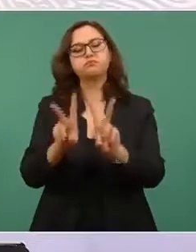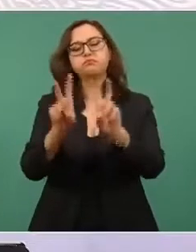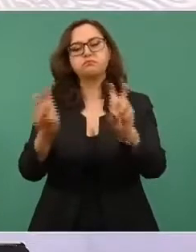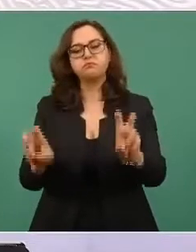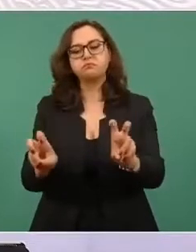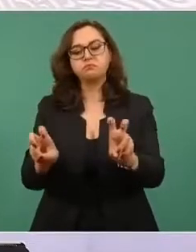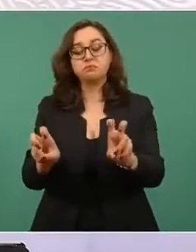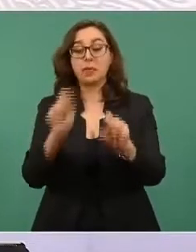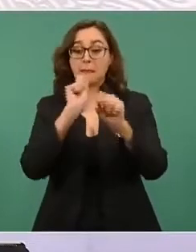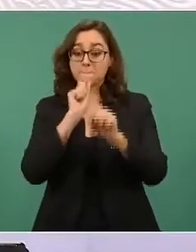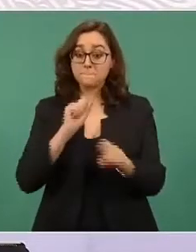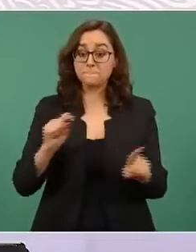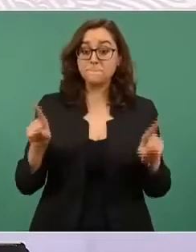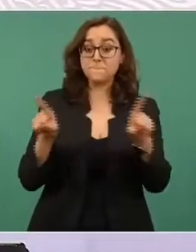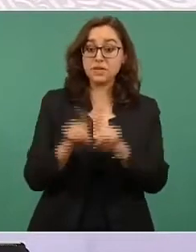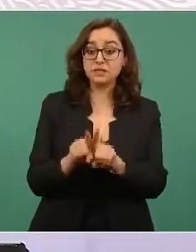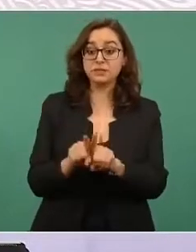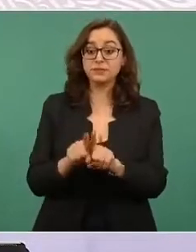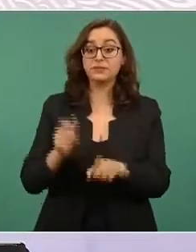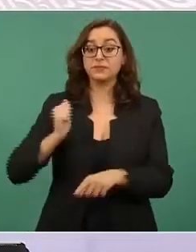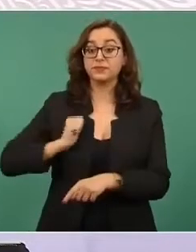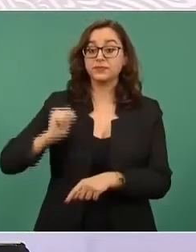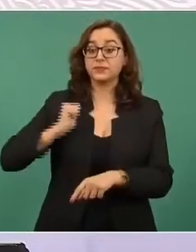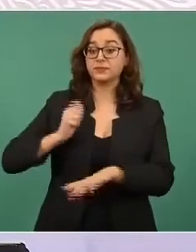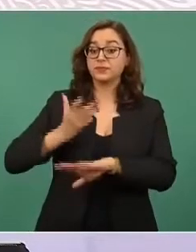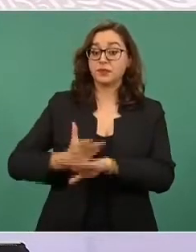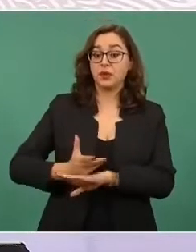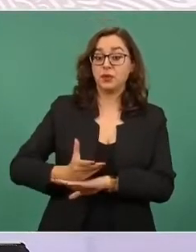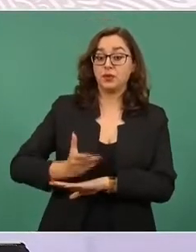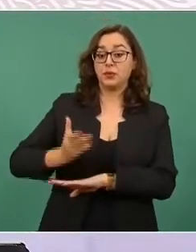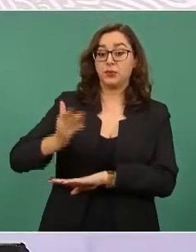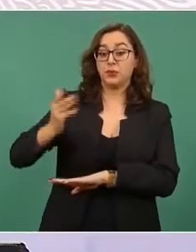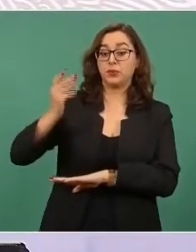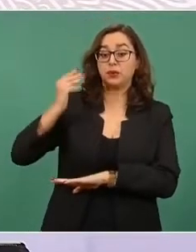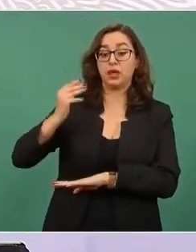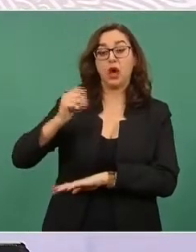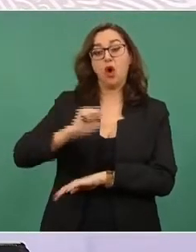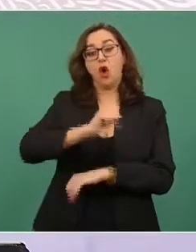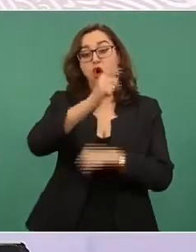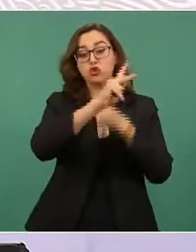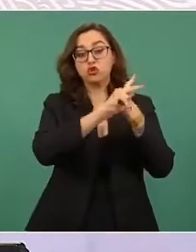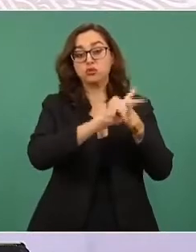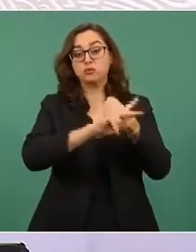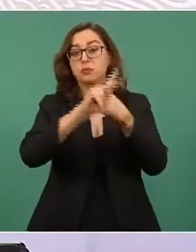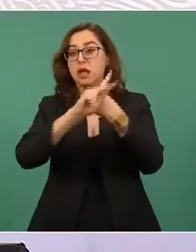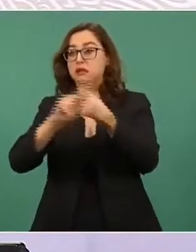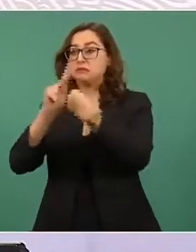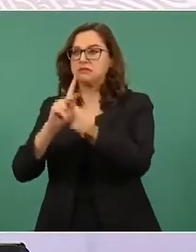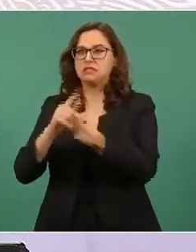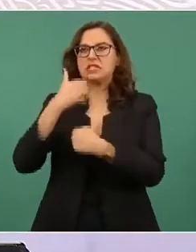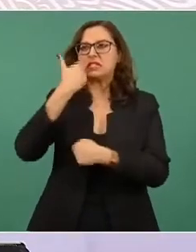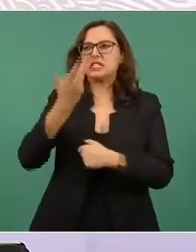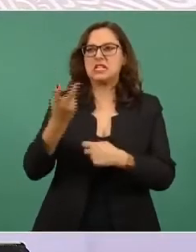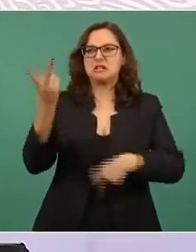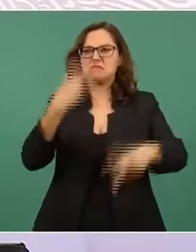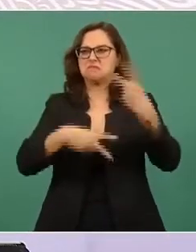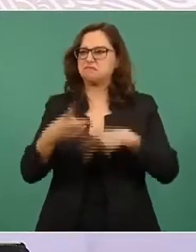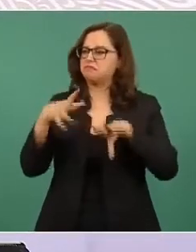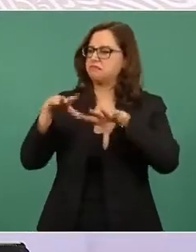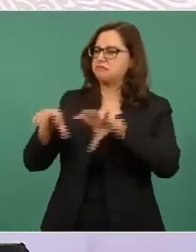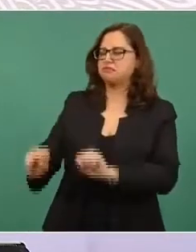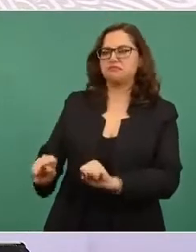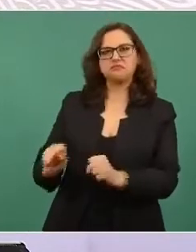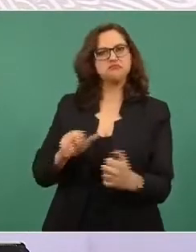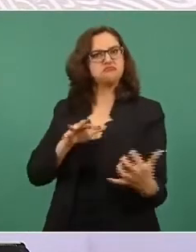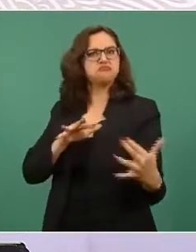enfrentaron invasiones extranjeras para hacer realidad la soberanía